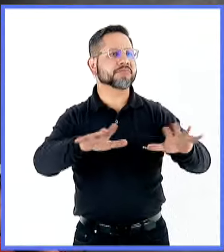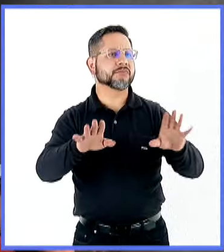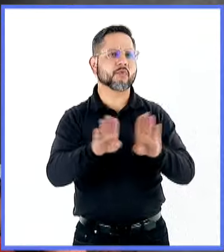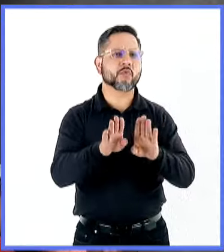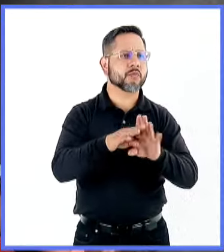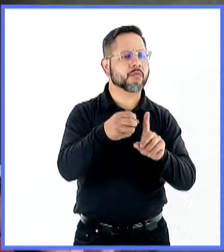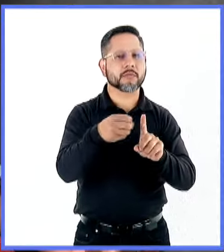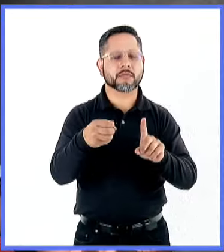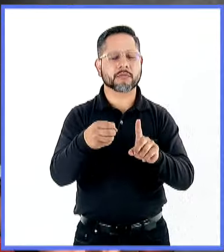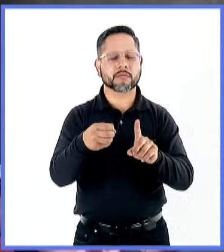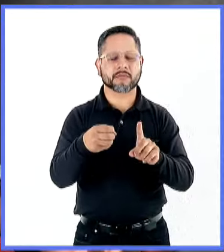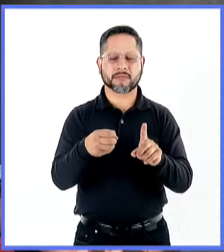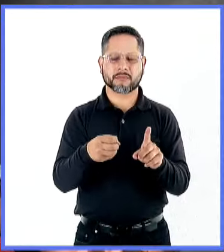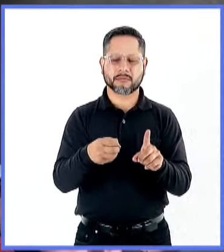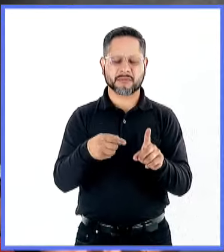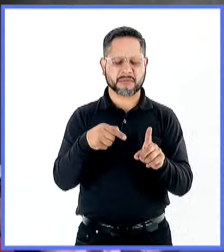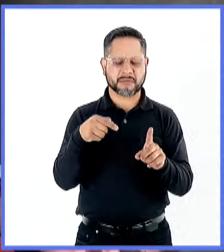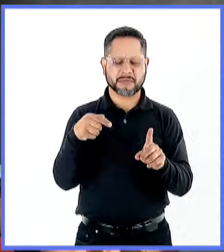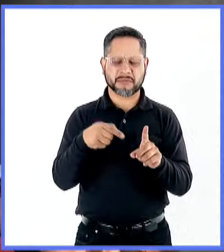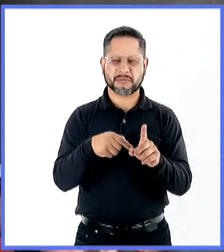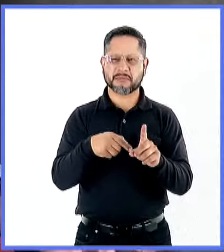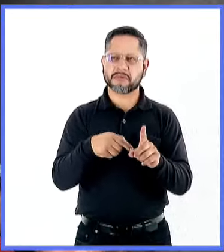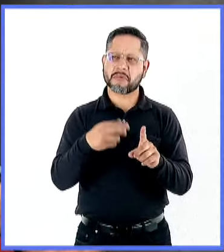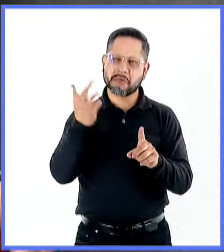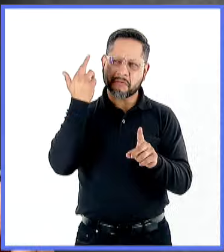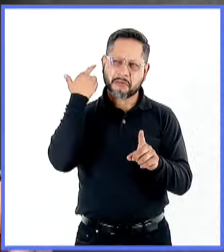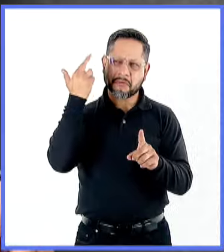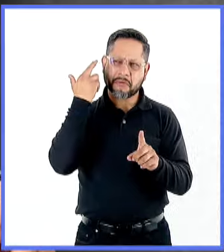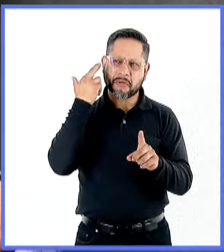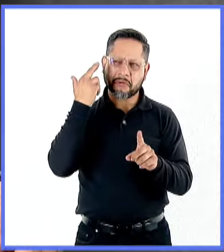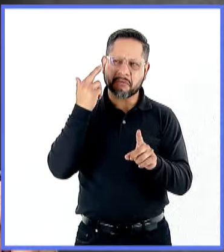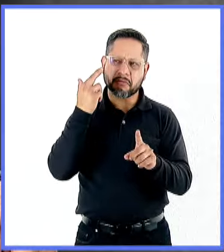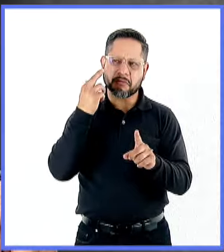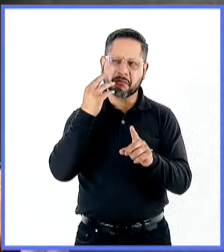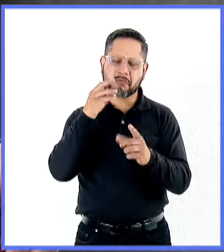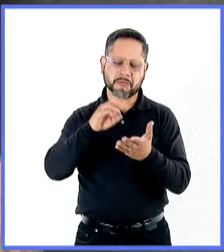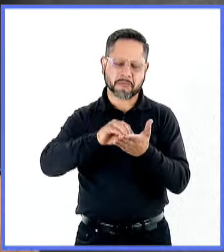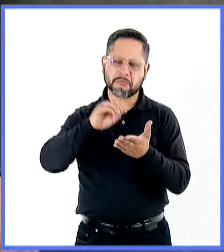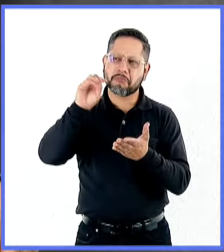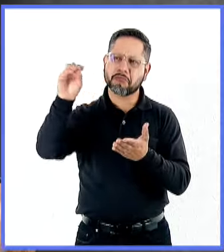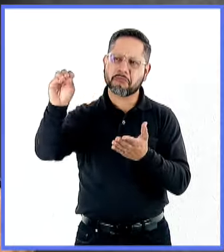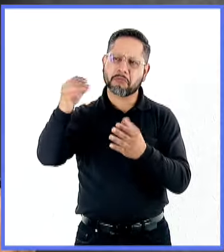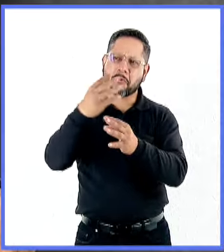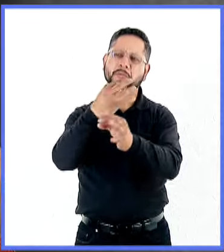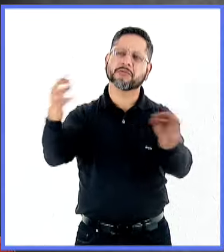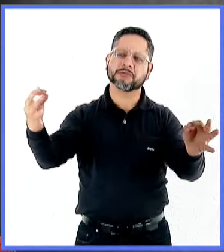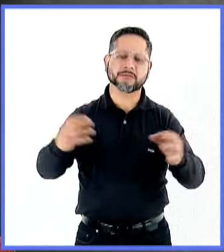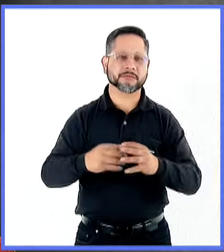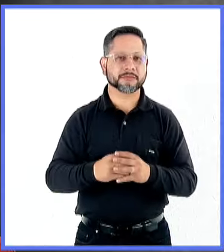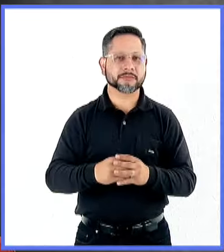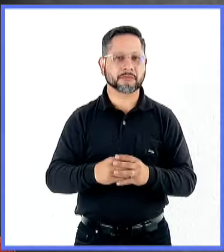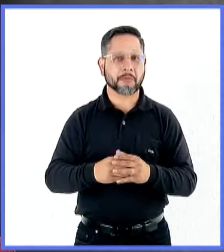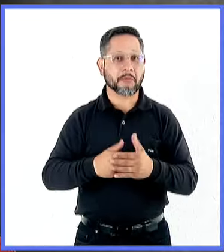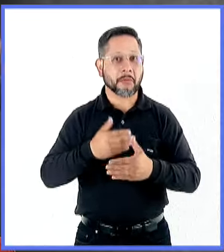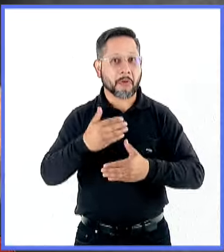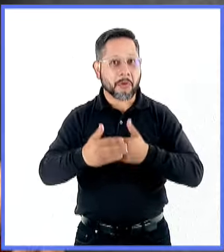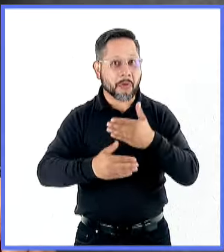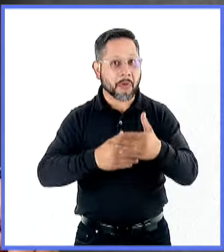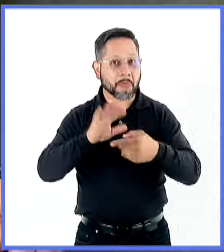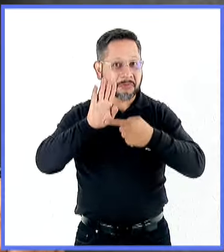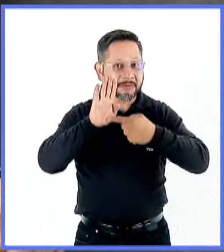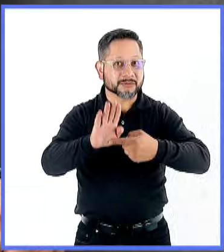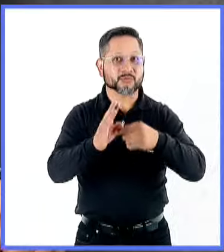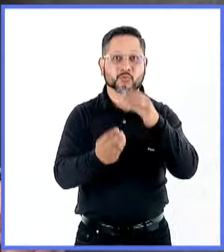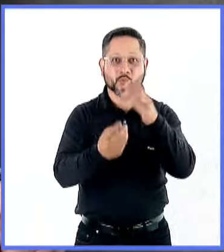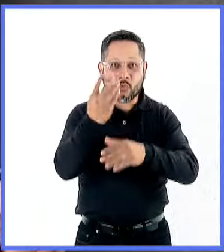Pero yo decía, pero esto, ¿por qué no lo llevamos al programa de radio? Y muy rápidamente empezamos a hacer presentaciones